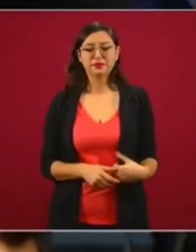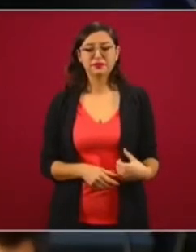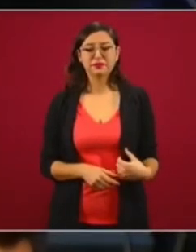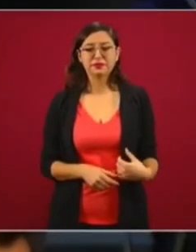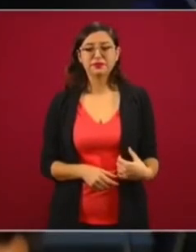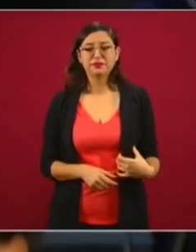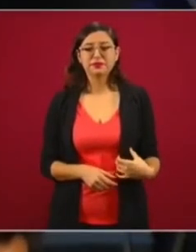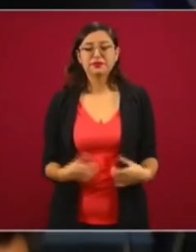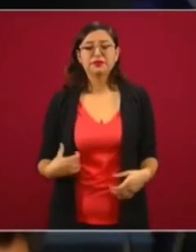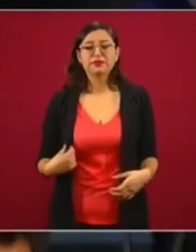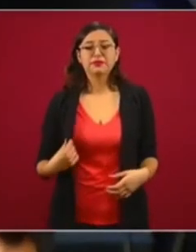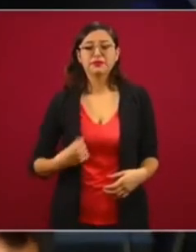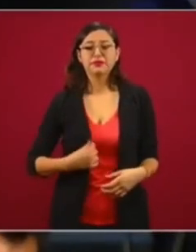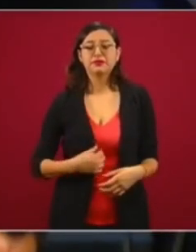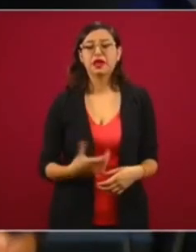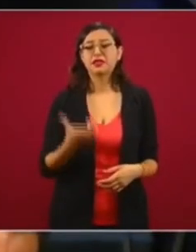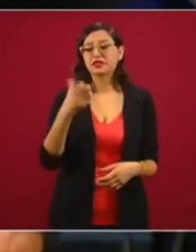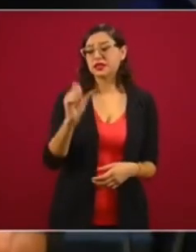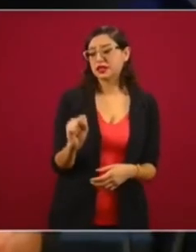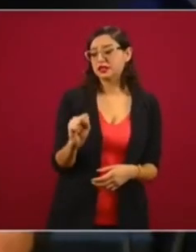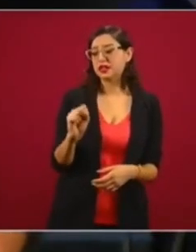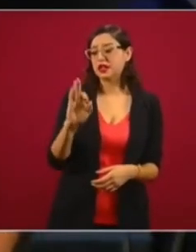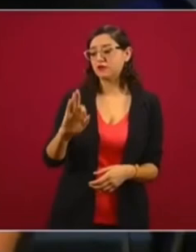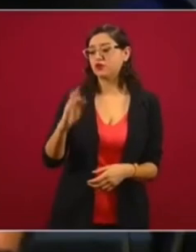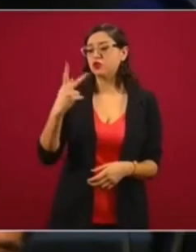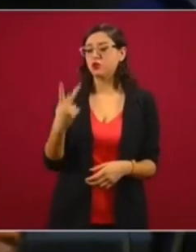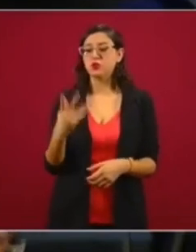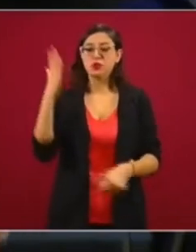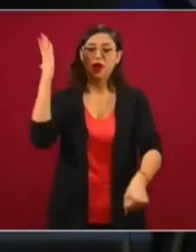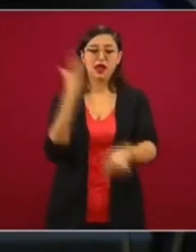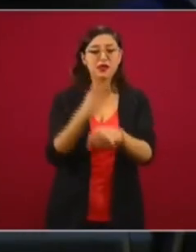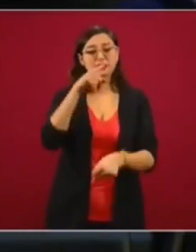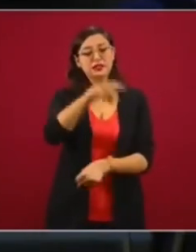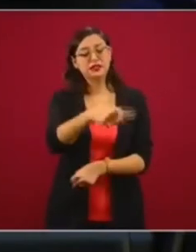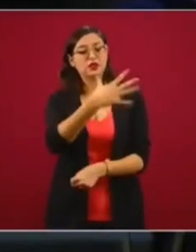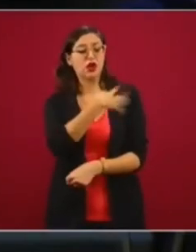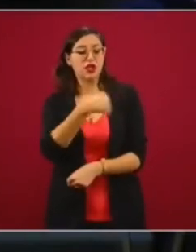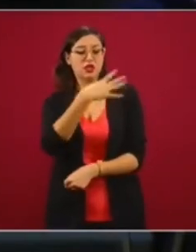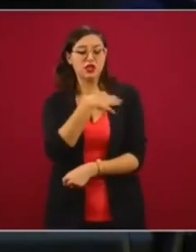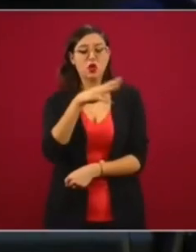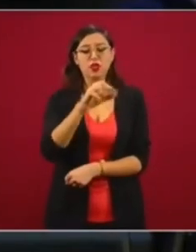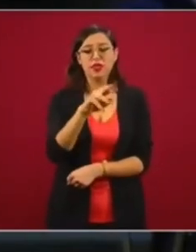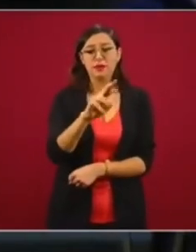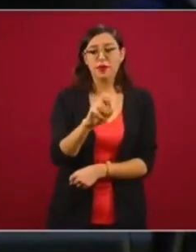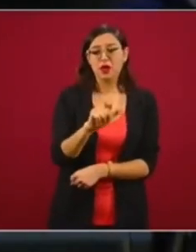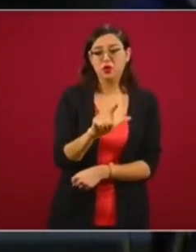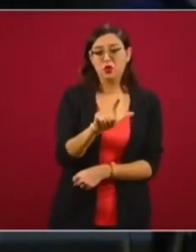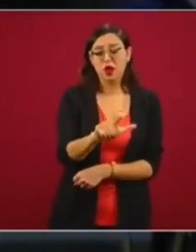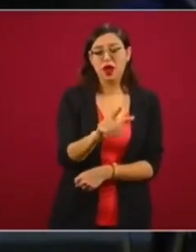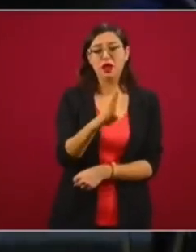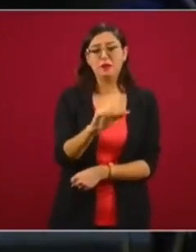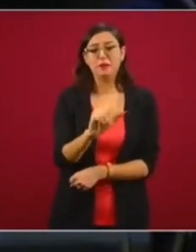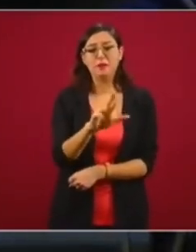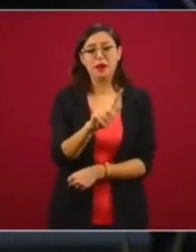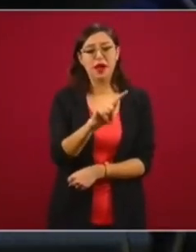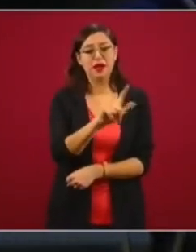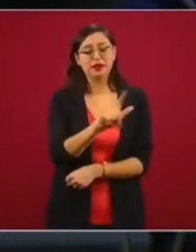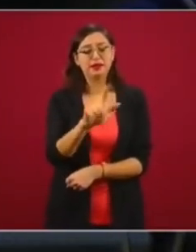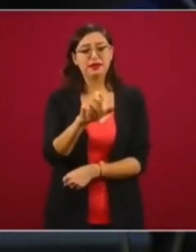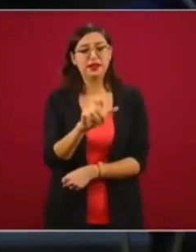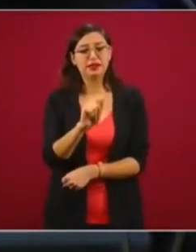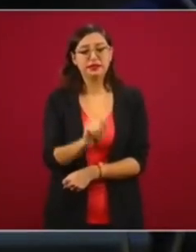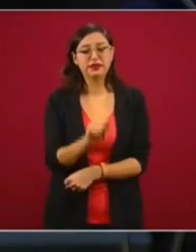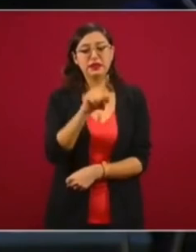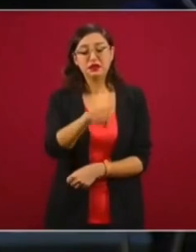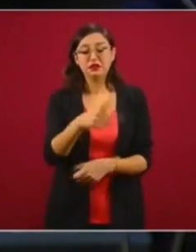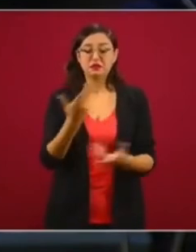Secretaría de Función Pública al hijo de Manuel Bartlett por el tema de los ventiladores, la venta al seguro. Si al preguntarle, si no, de no haber sido por esta